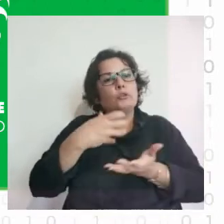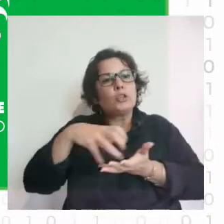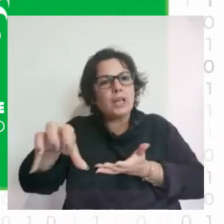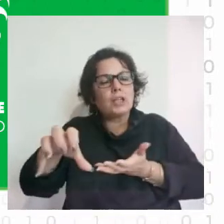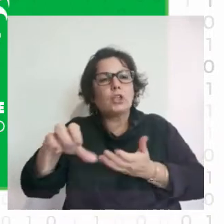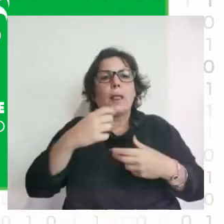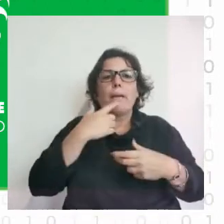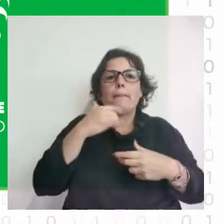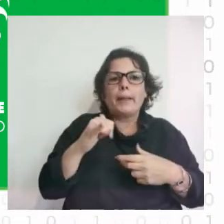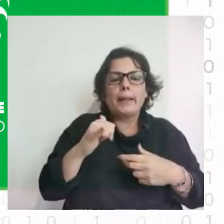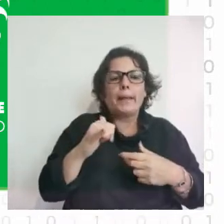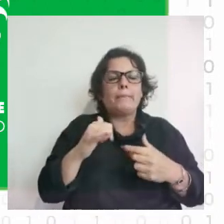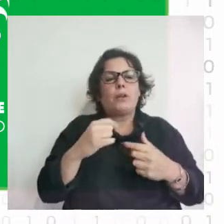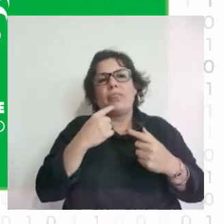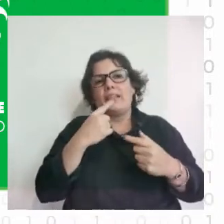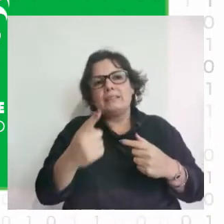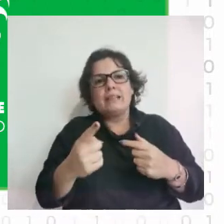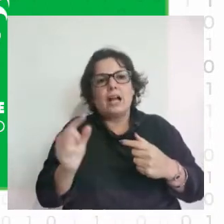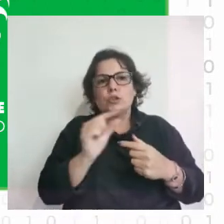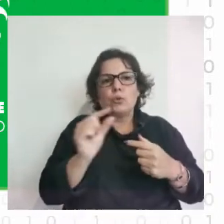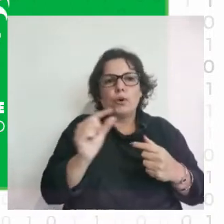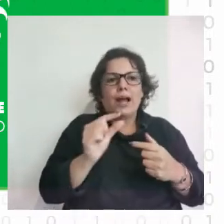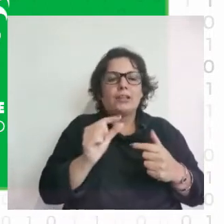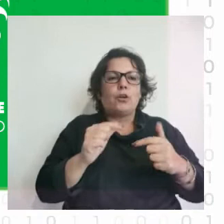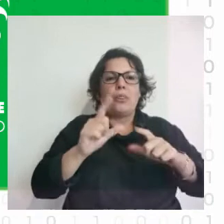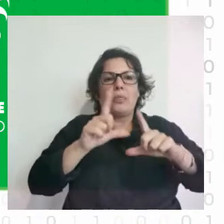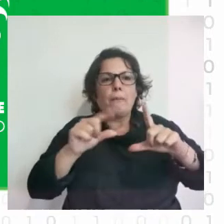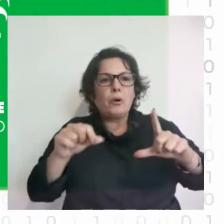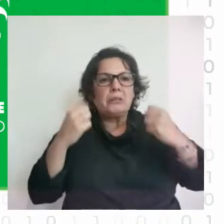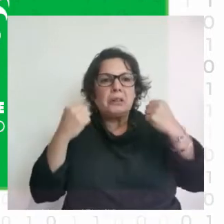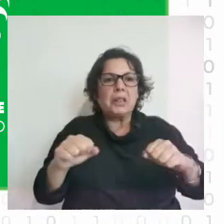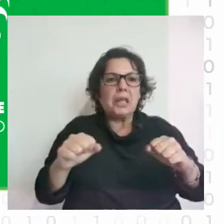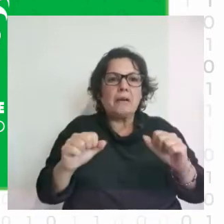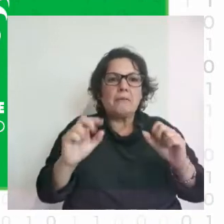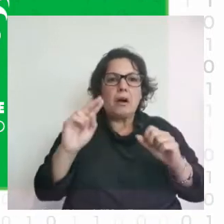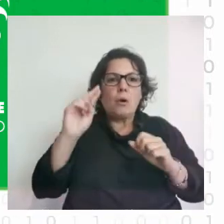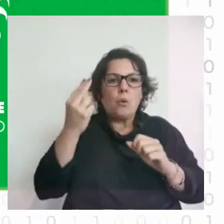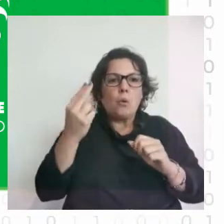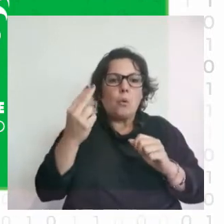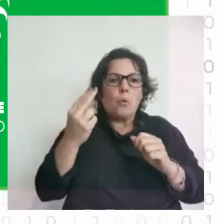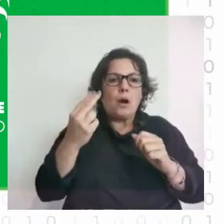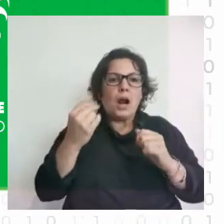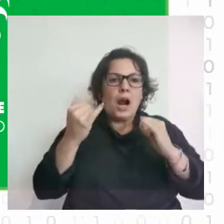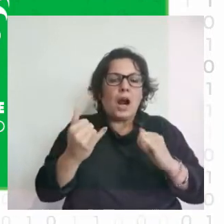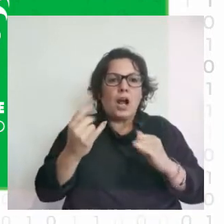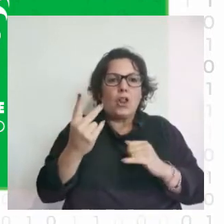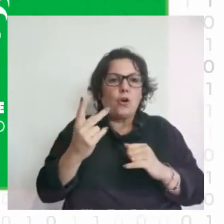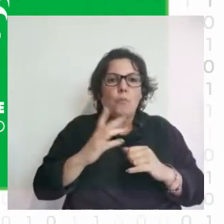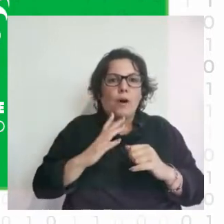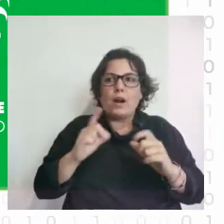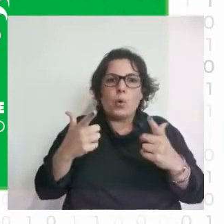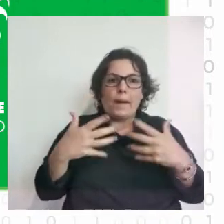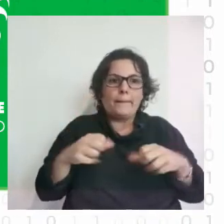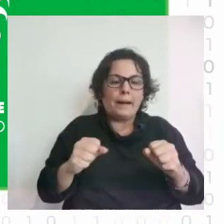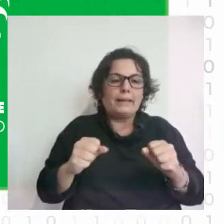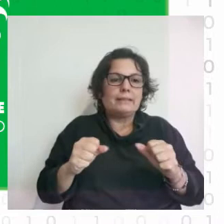Camila y Eugenia hace un rato en las estadísticas deportivas en los DT solamente en Uruguay hay dos mujeres. Ya creo que no llegamos ni